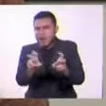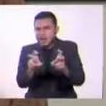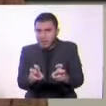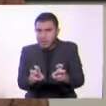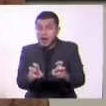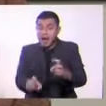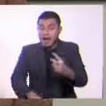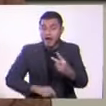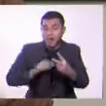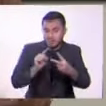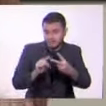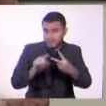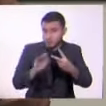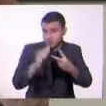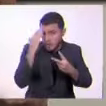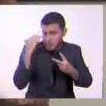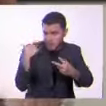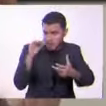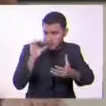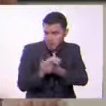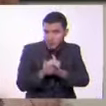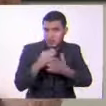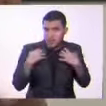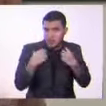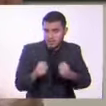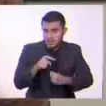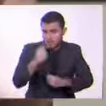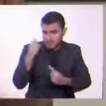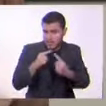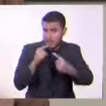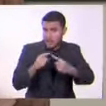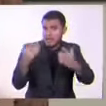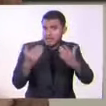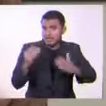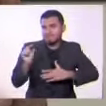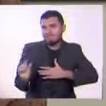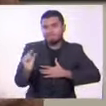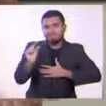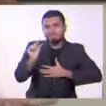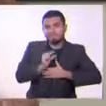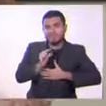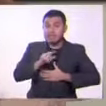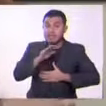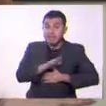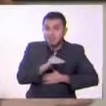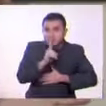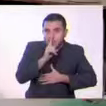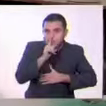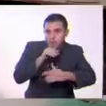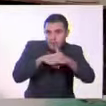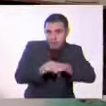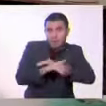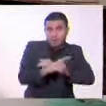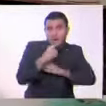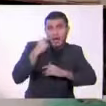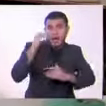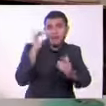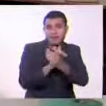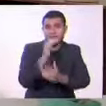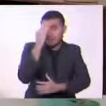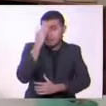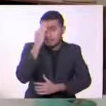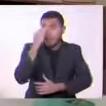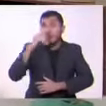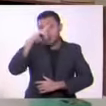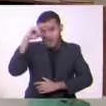su esposa, preocupada por la salud de él, hizo un préstamo sin que su esposo se diera cuenta. Un empleado